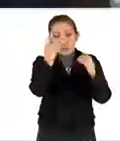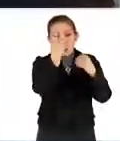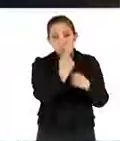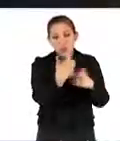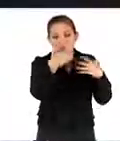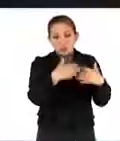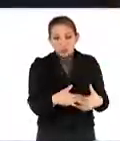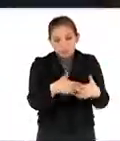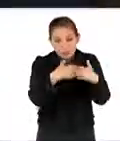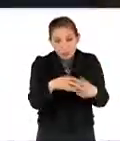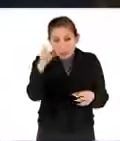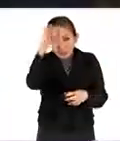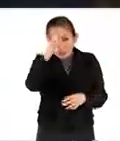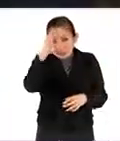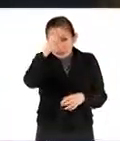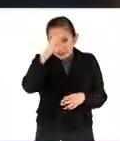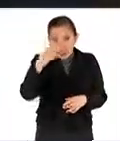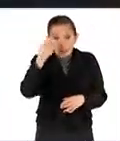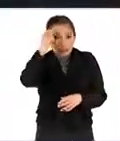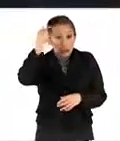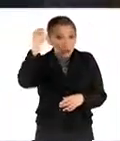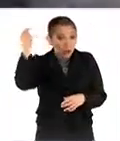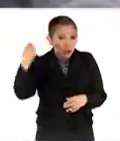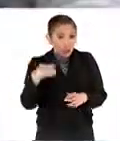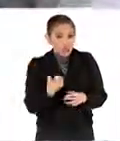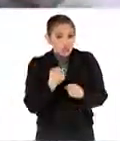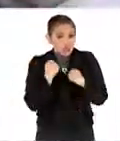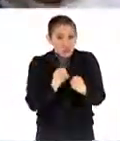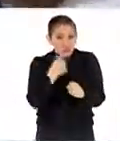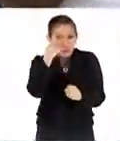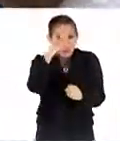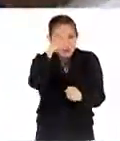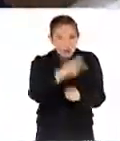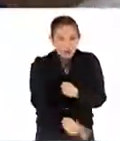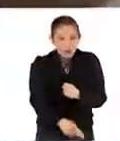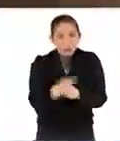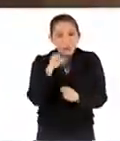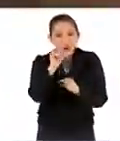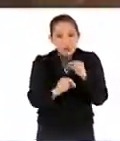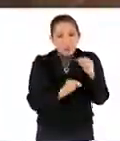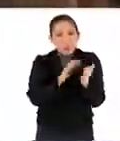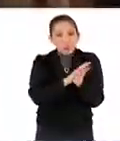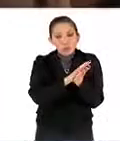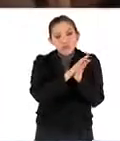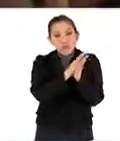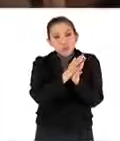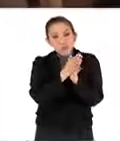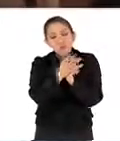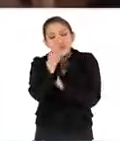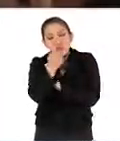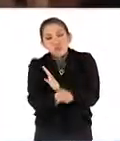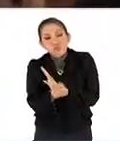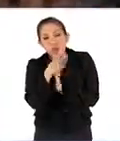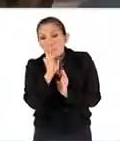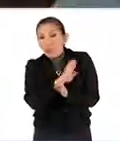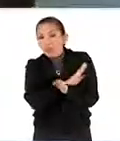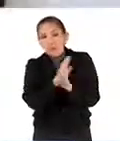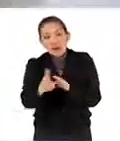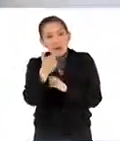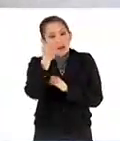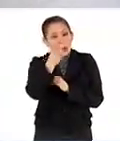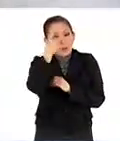de ciencia y tecnología robusto para el país gradualmente se va a traducir en un bienestar